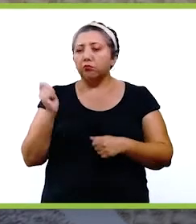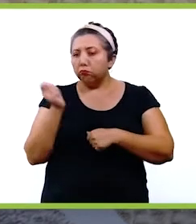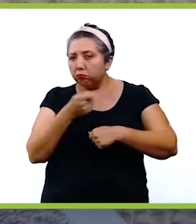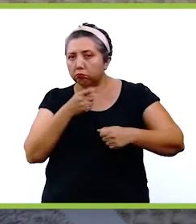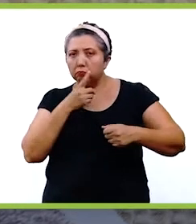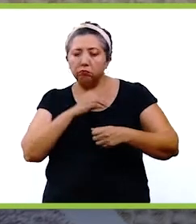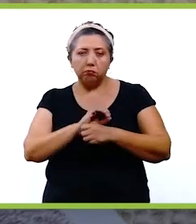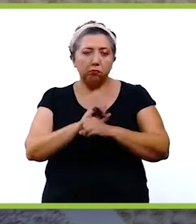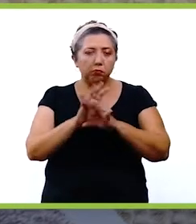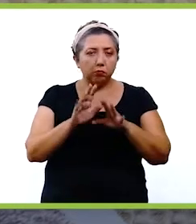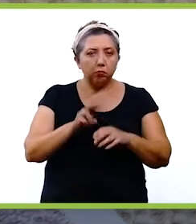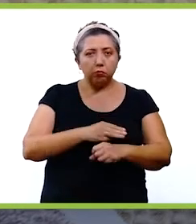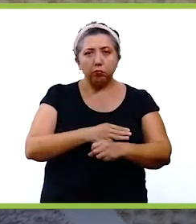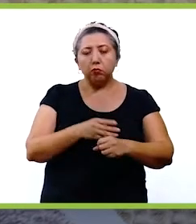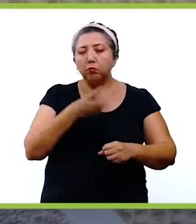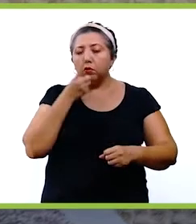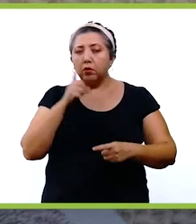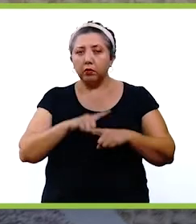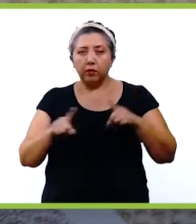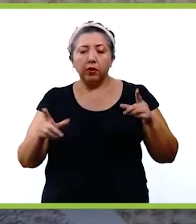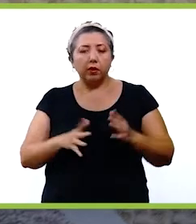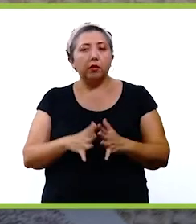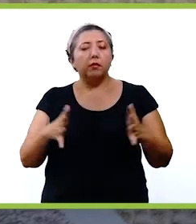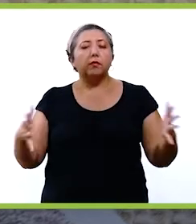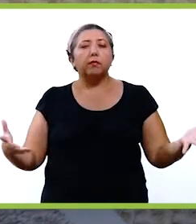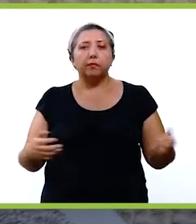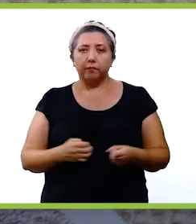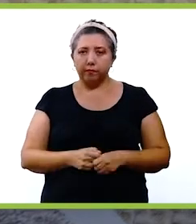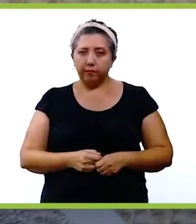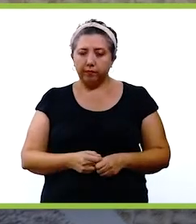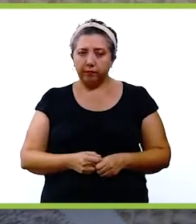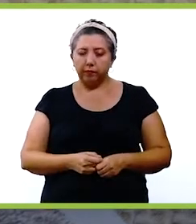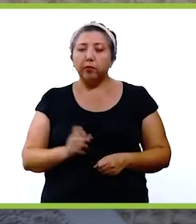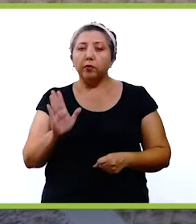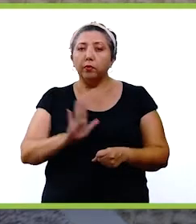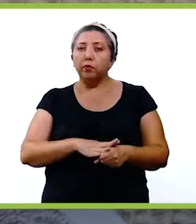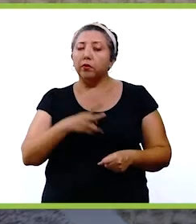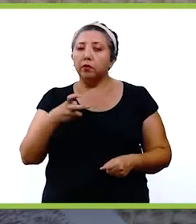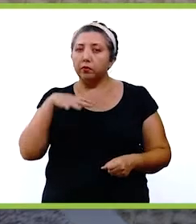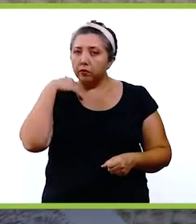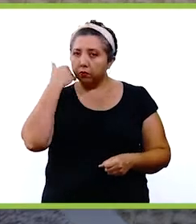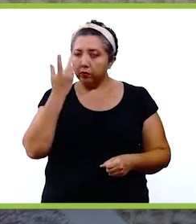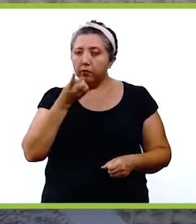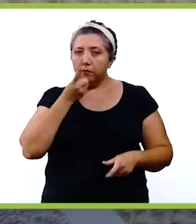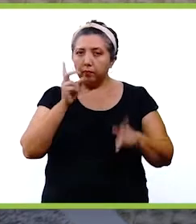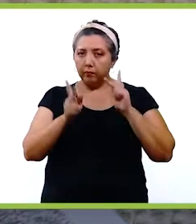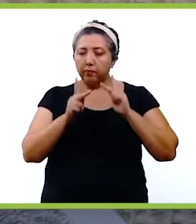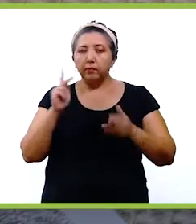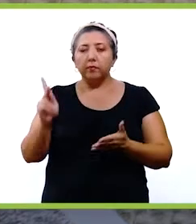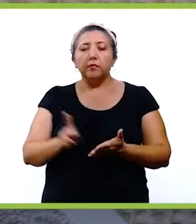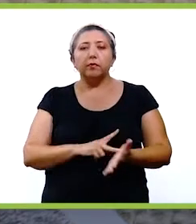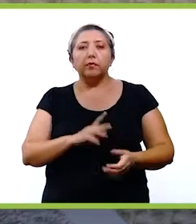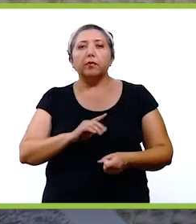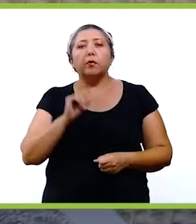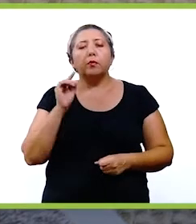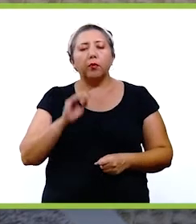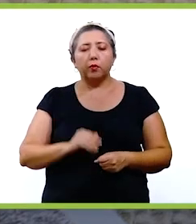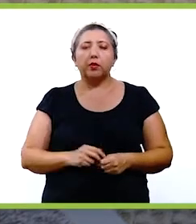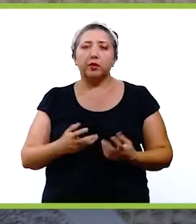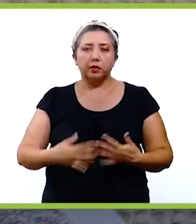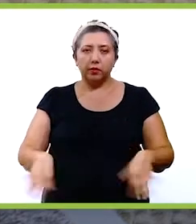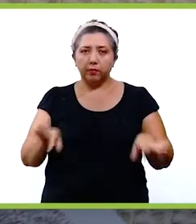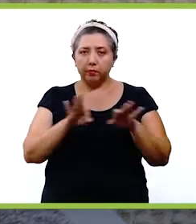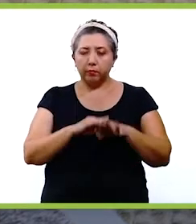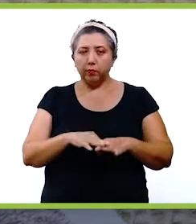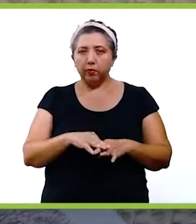Será uno de los mejores de Latinoamérica y detonará el crecimiento del estado. Por eso quisiera empezar platicando esta ocasión un